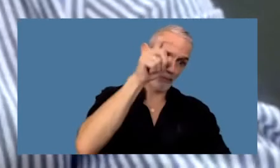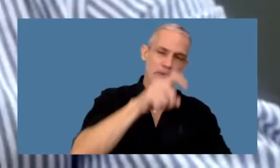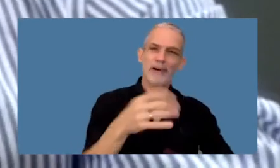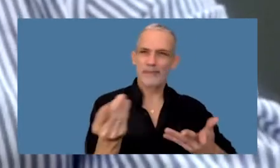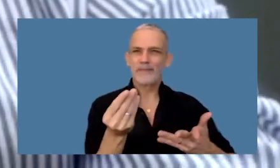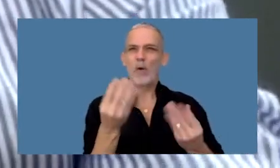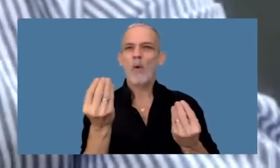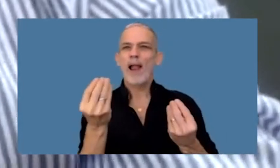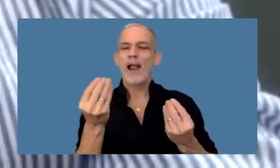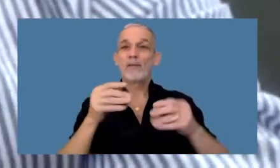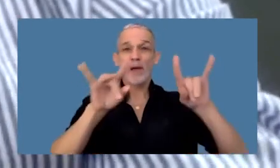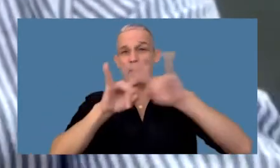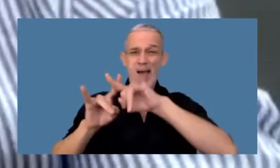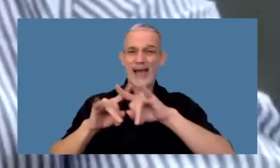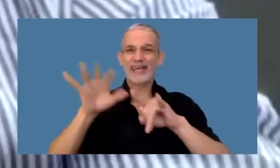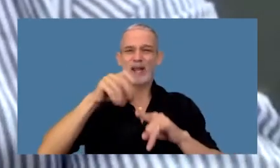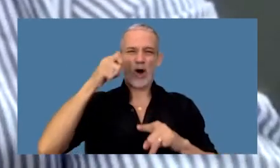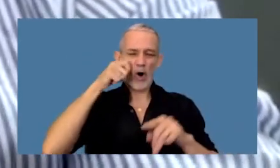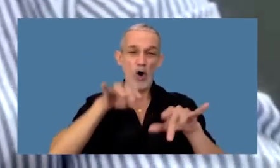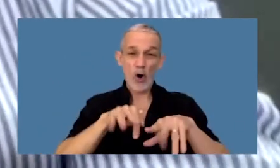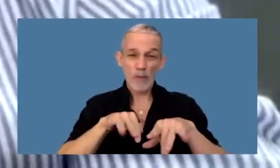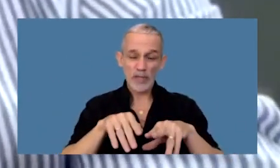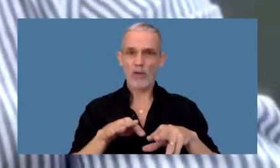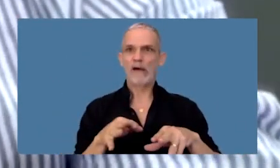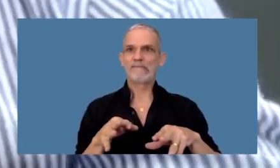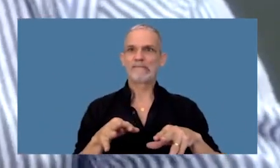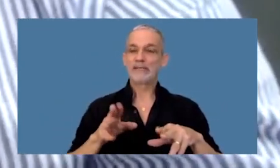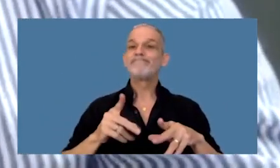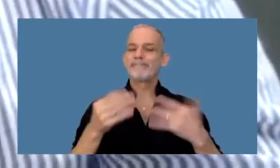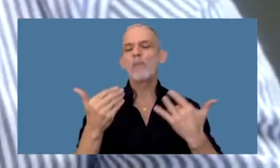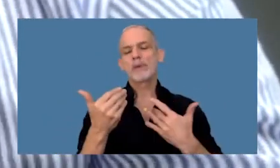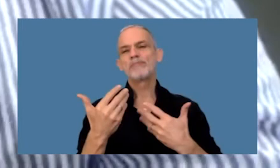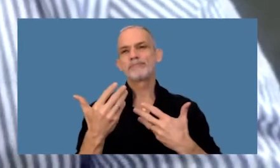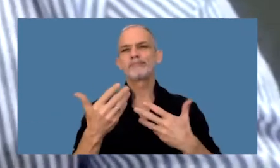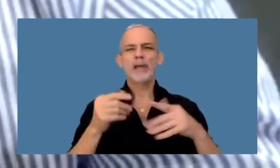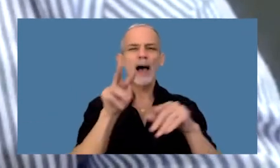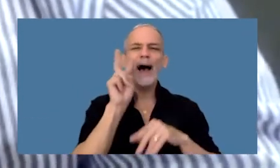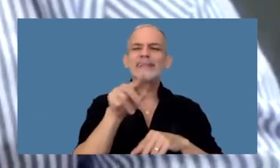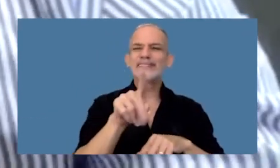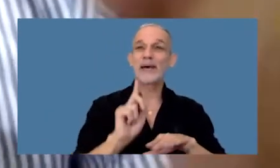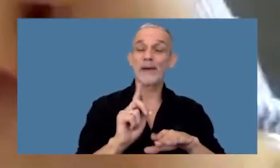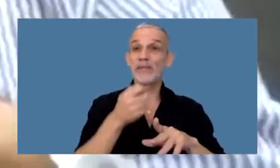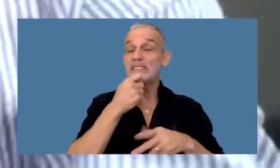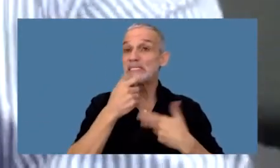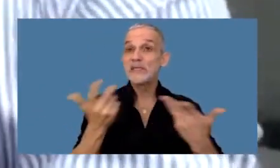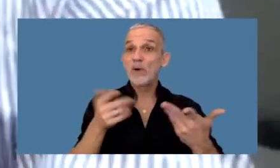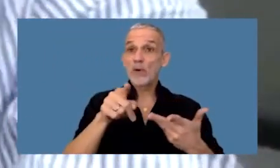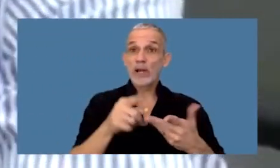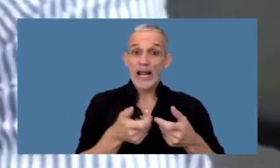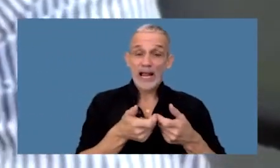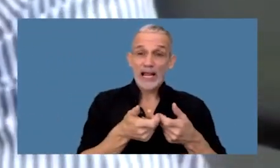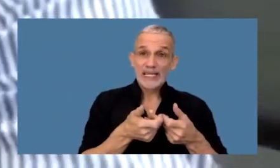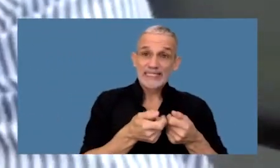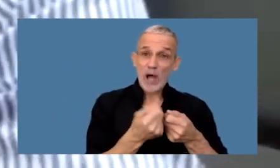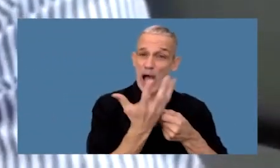través de una página web o una PC es bastante más probable que logres identificar eso Natalia pero cuando lo haces a través de